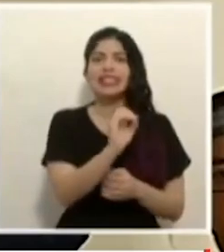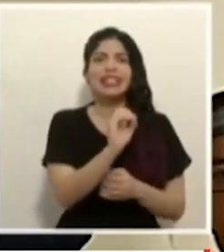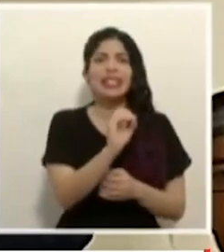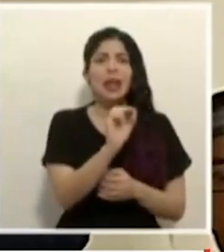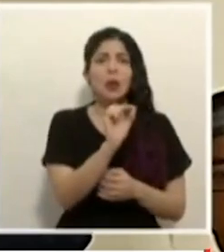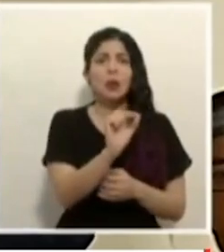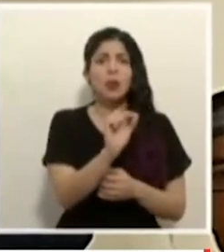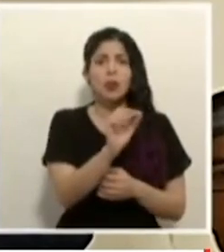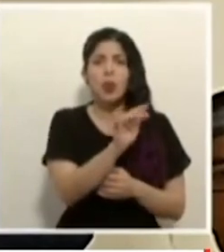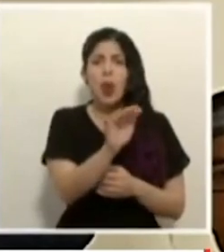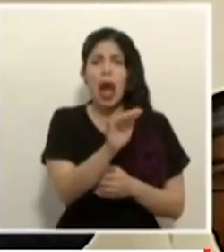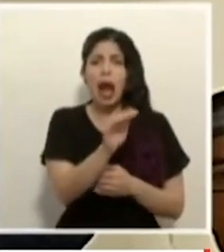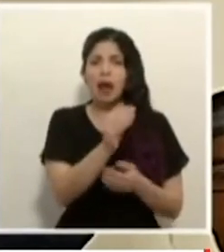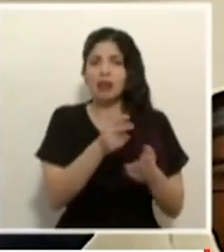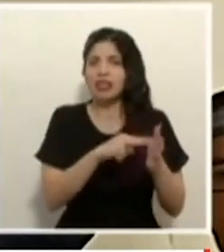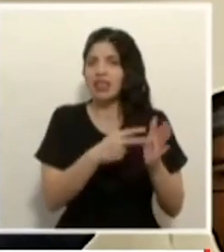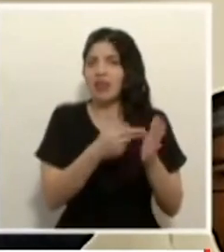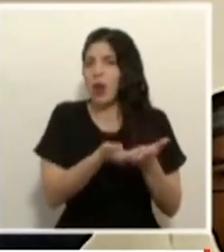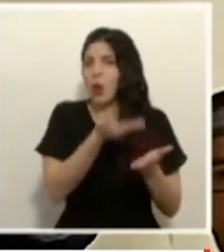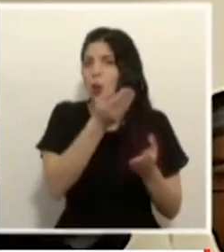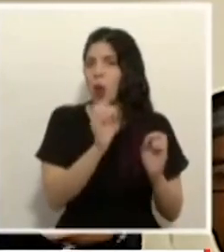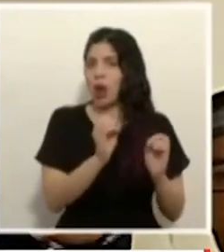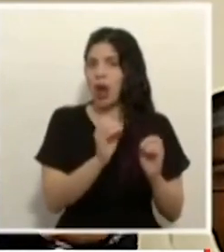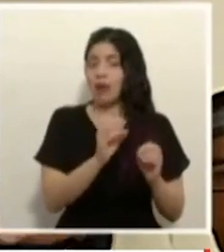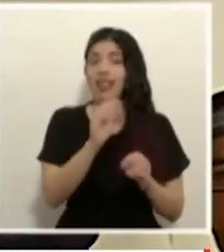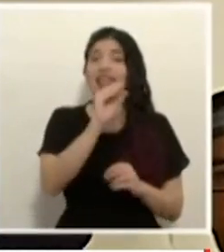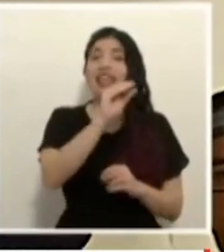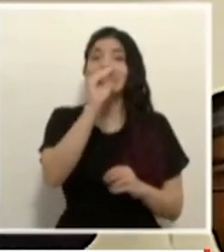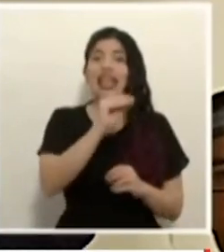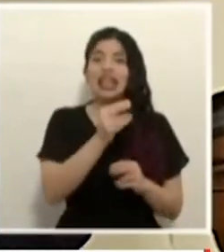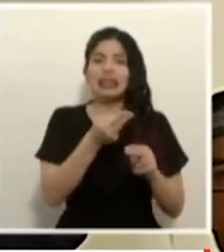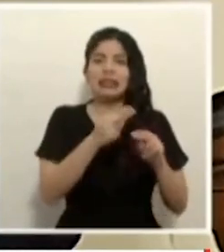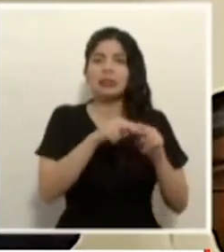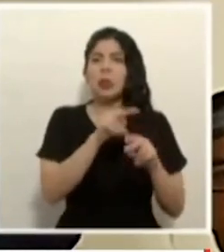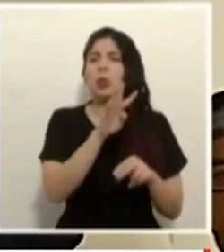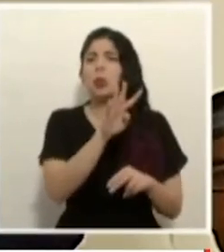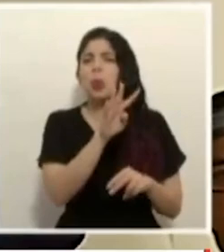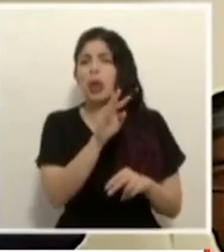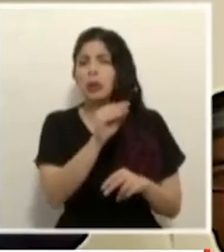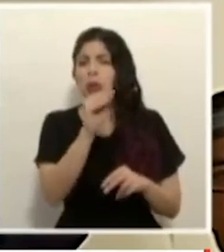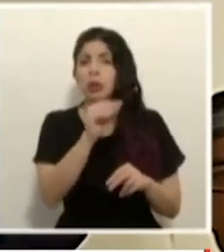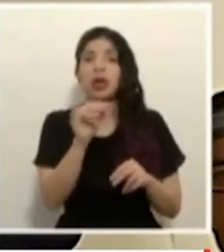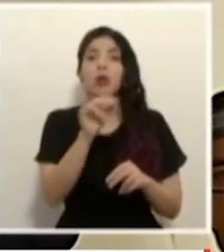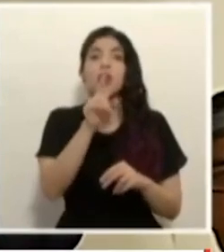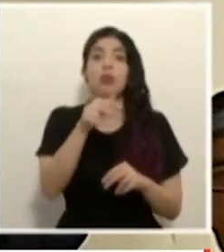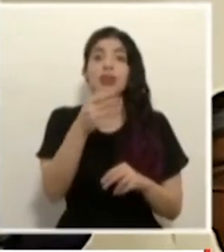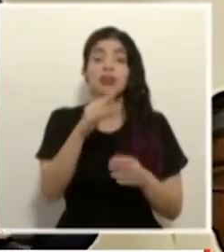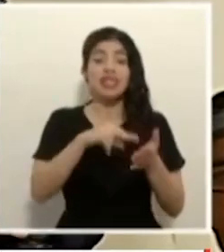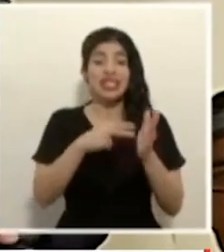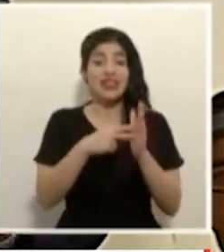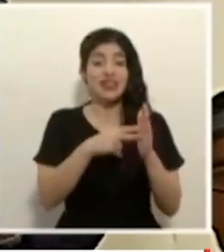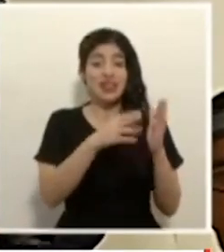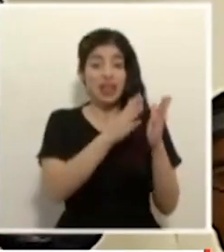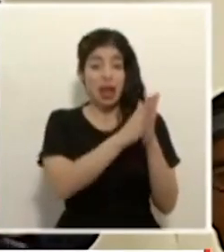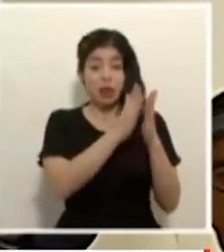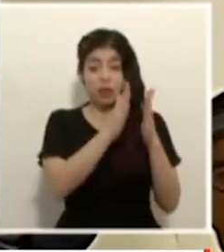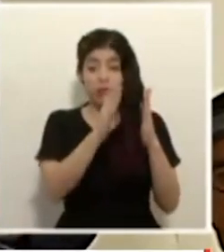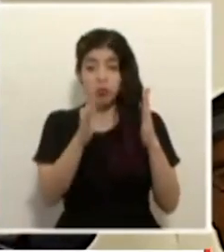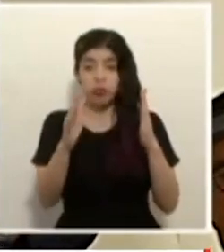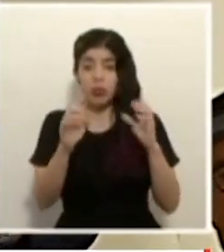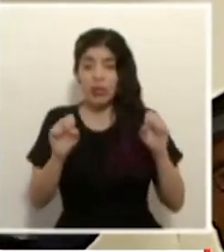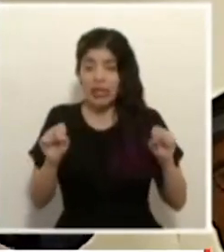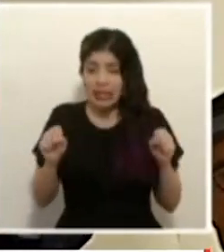algo por ciento con intereses un cuatro y tanto iguales del 19 es decir el margen primero de